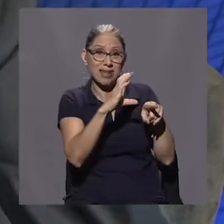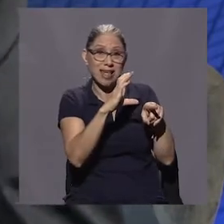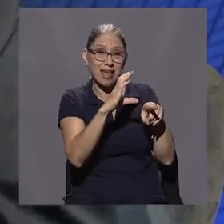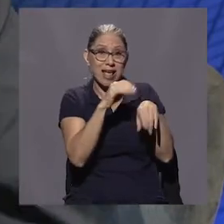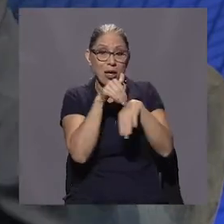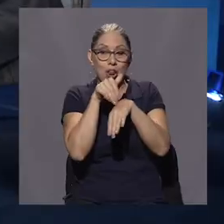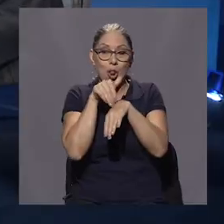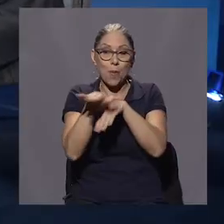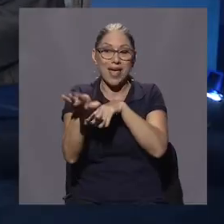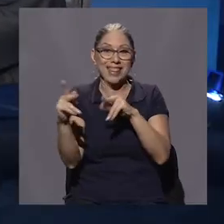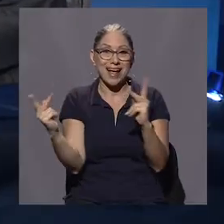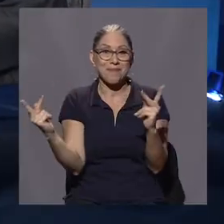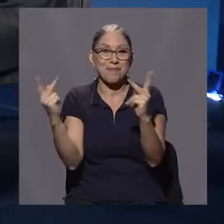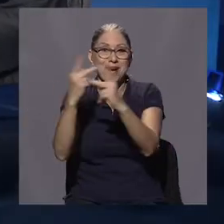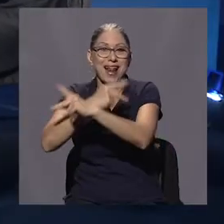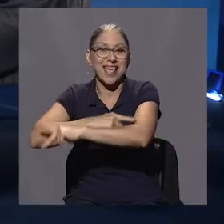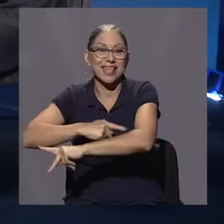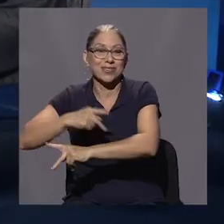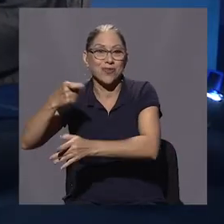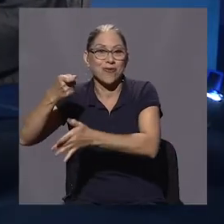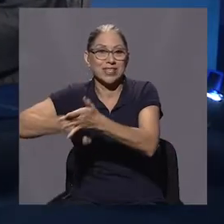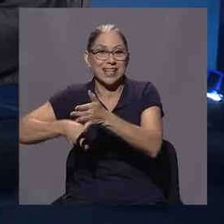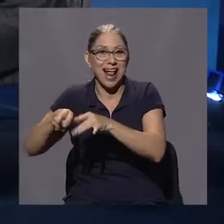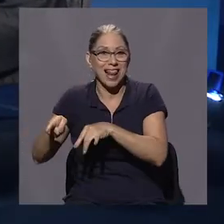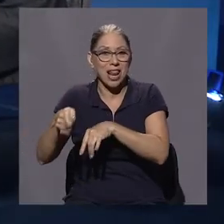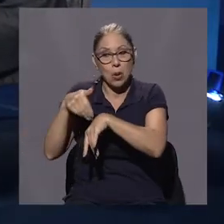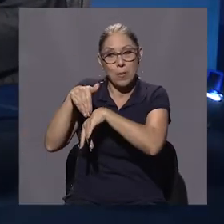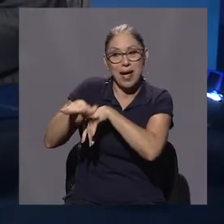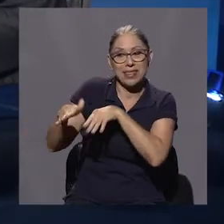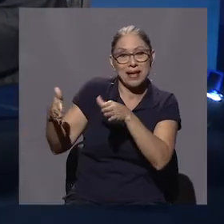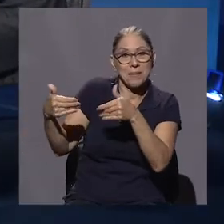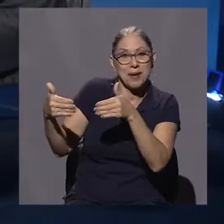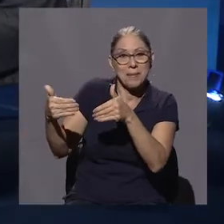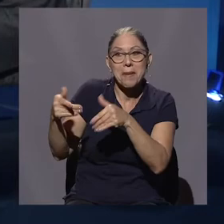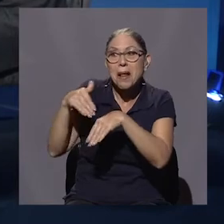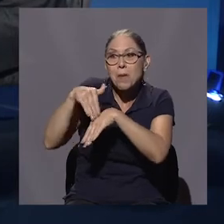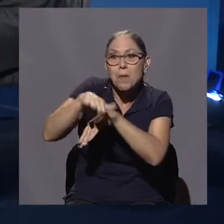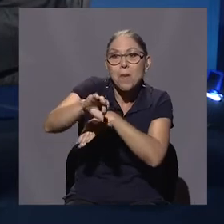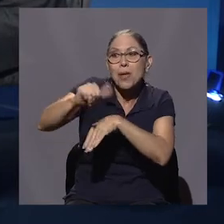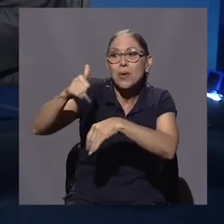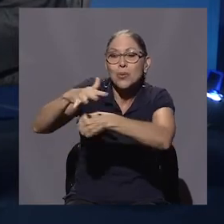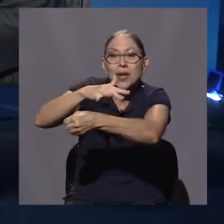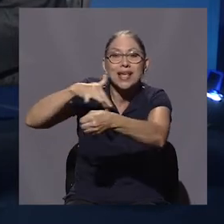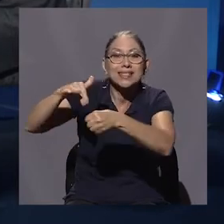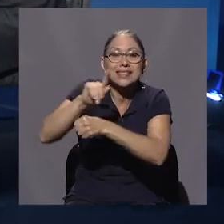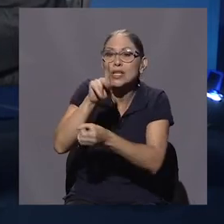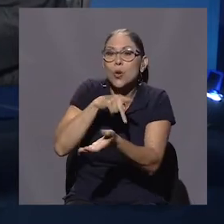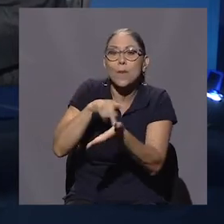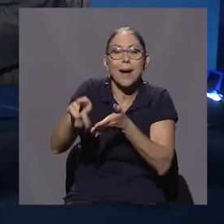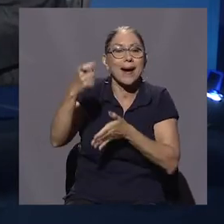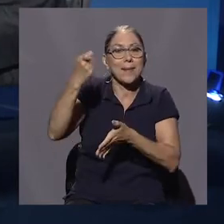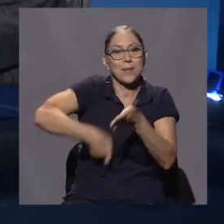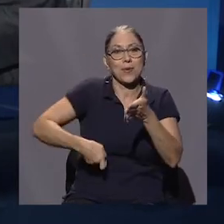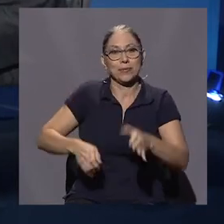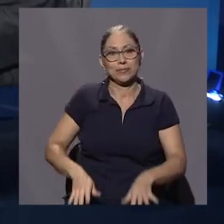en eso, lamentablemente, están todos los evasores,